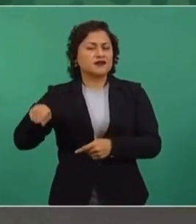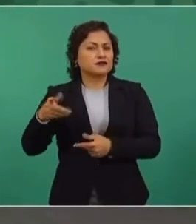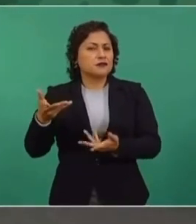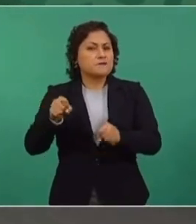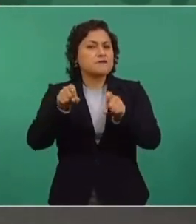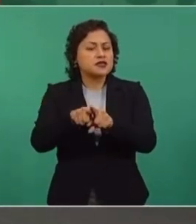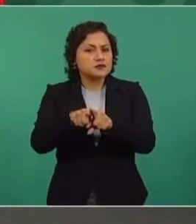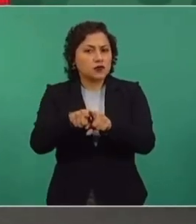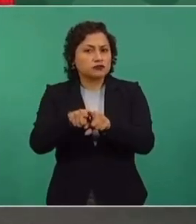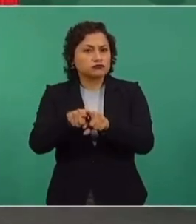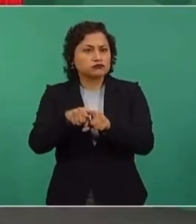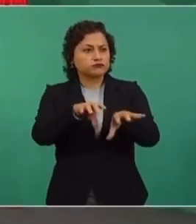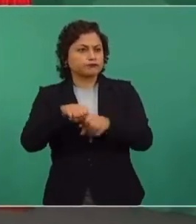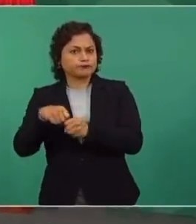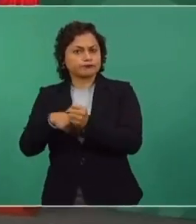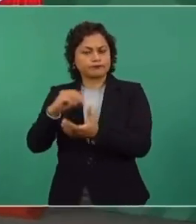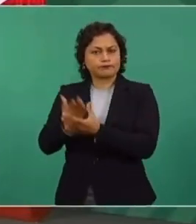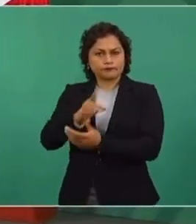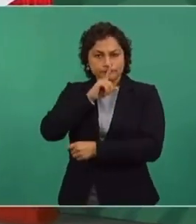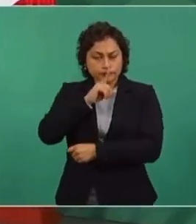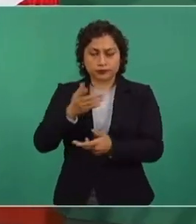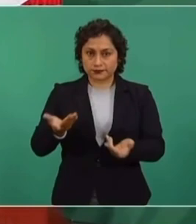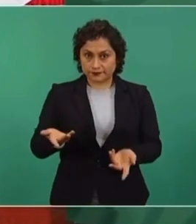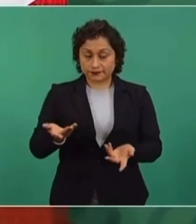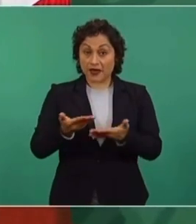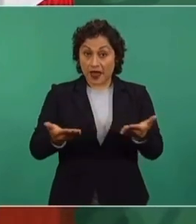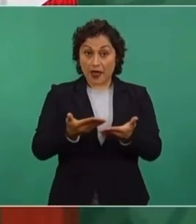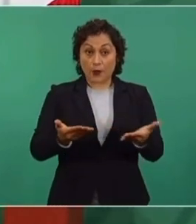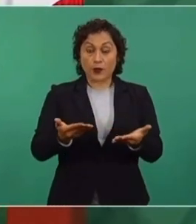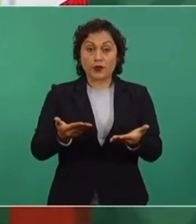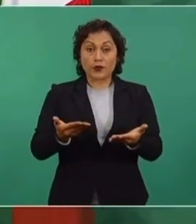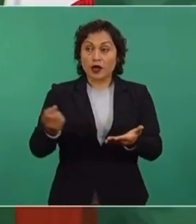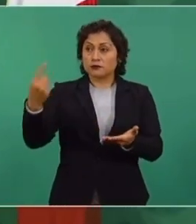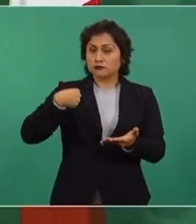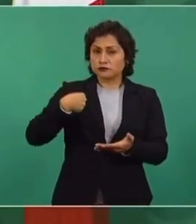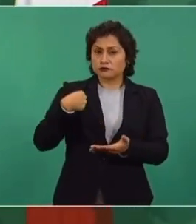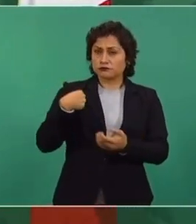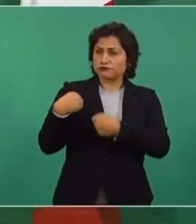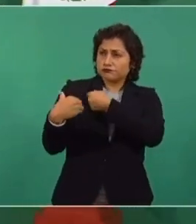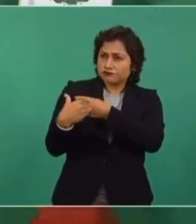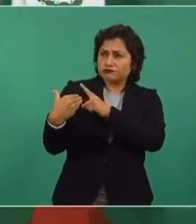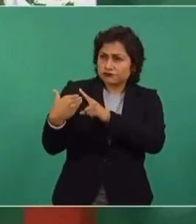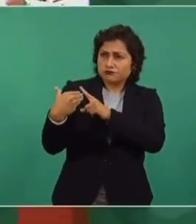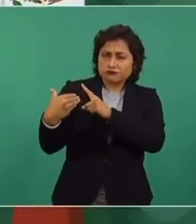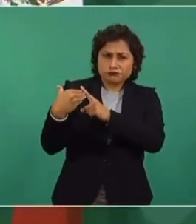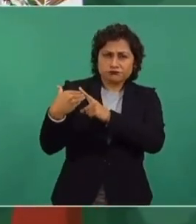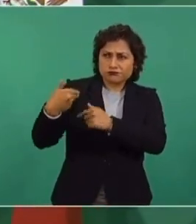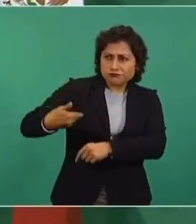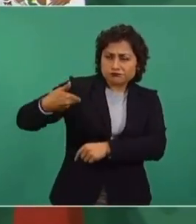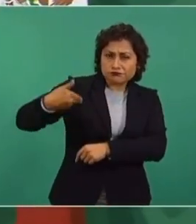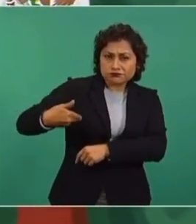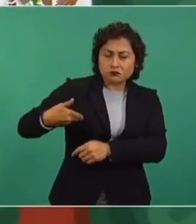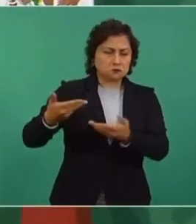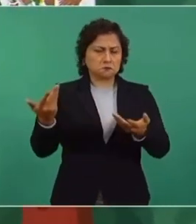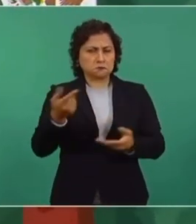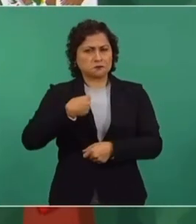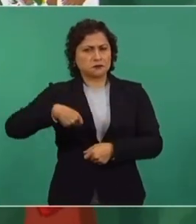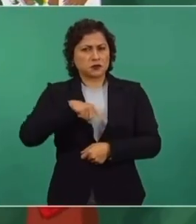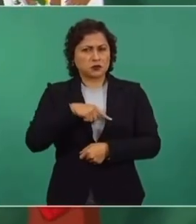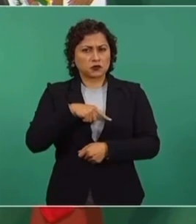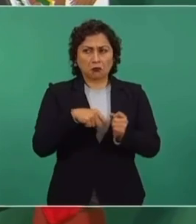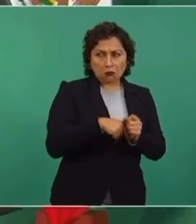son con nosotros muy exigentes, pero nosotros no tenemos nada